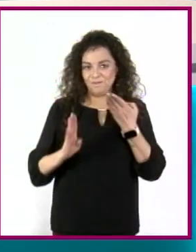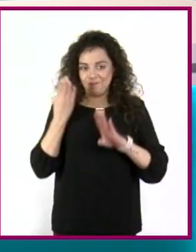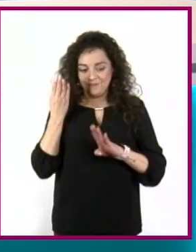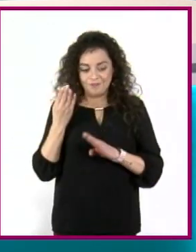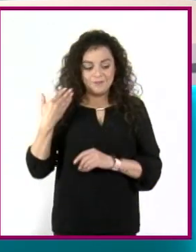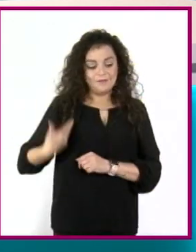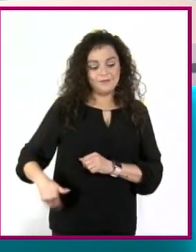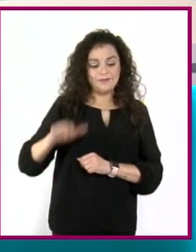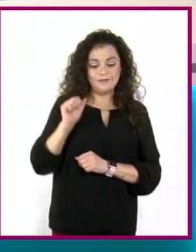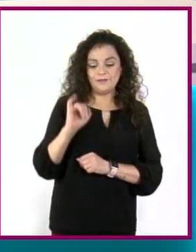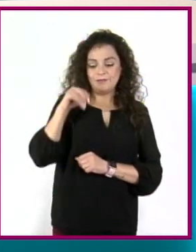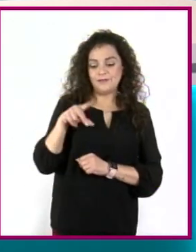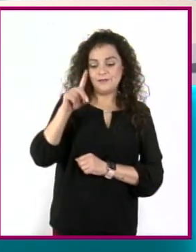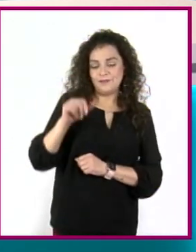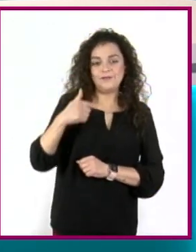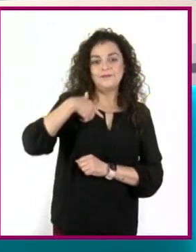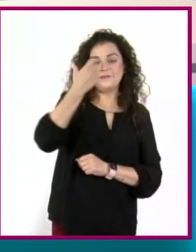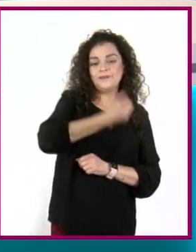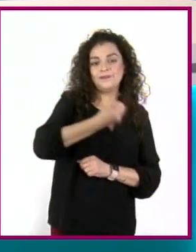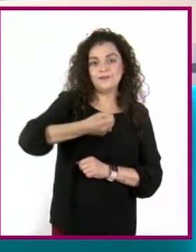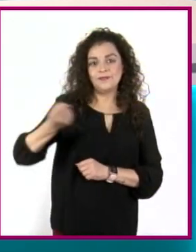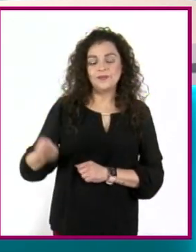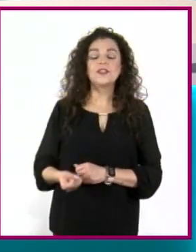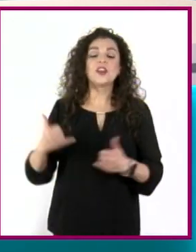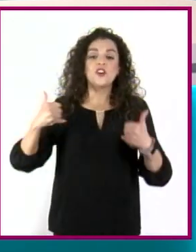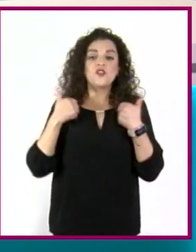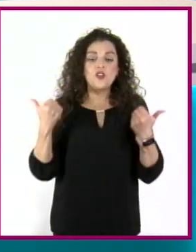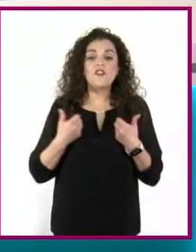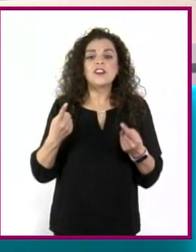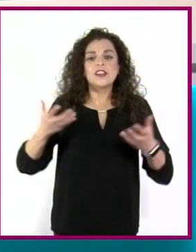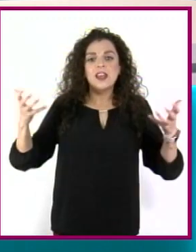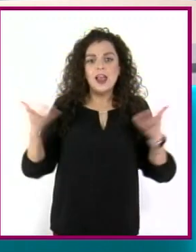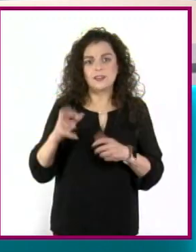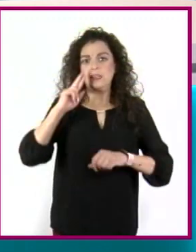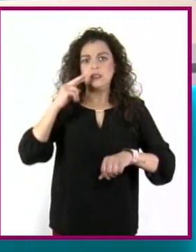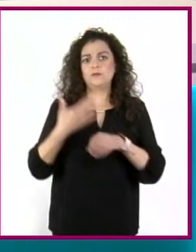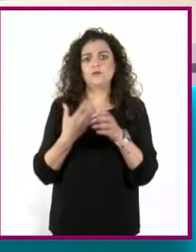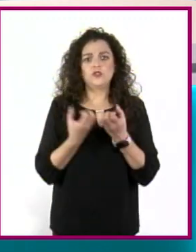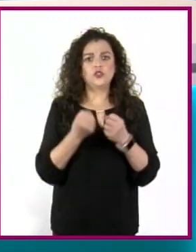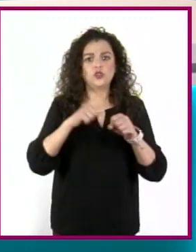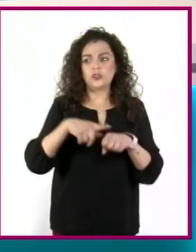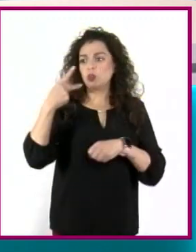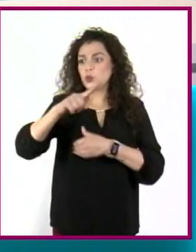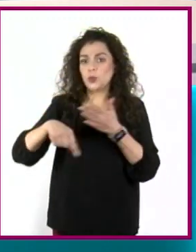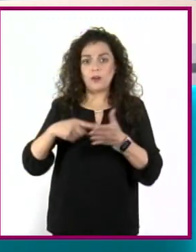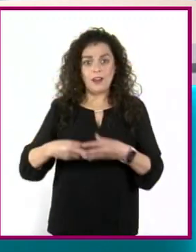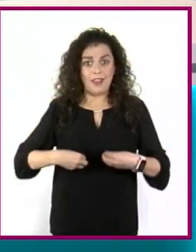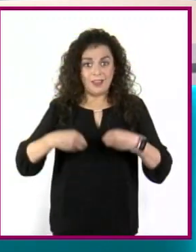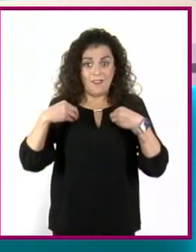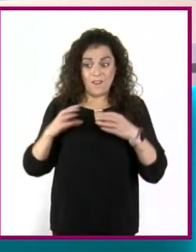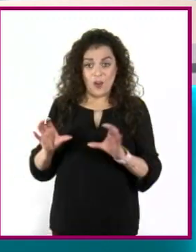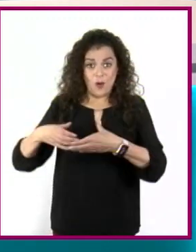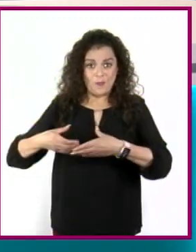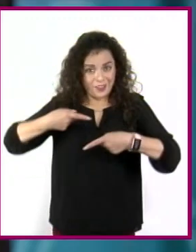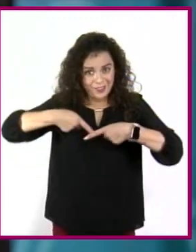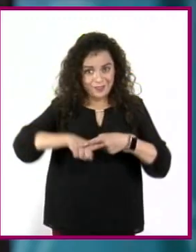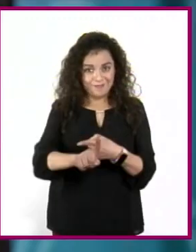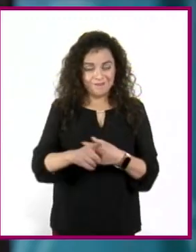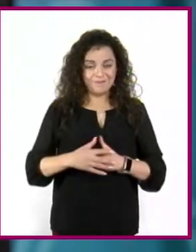hablaremos del rol de las y los jóvenes, los cuales están actuando con responsabilidad social en sus comunidades. ¡Comenzamos!